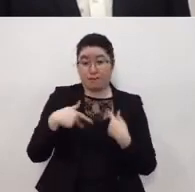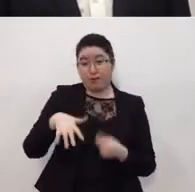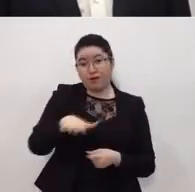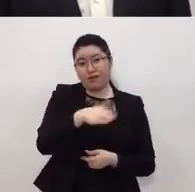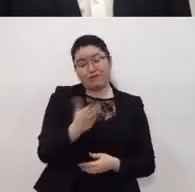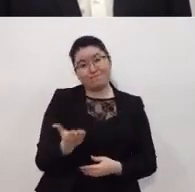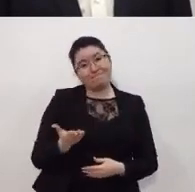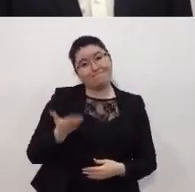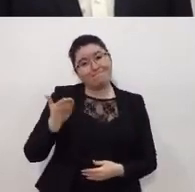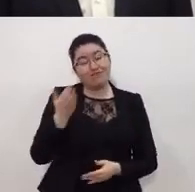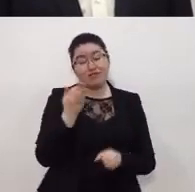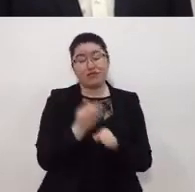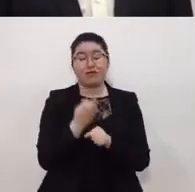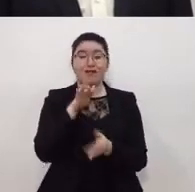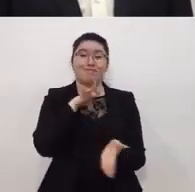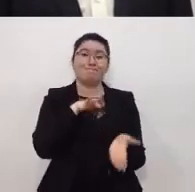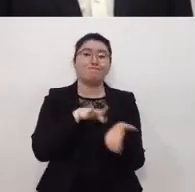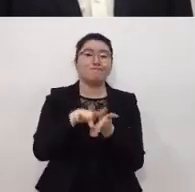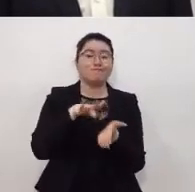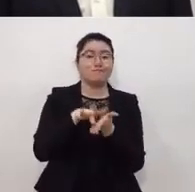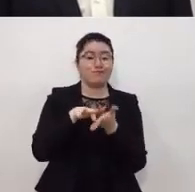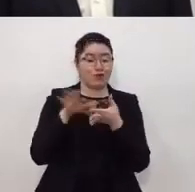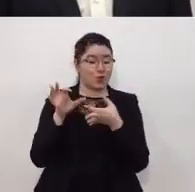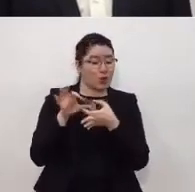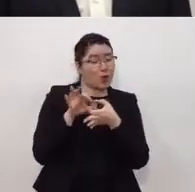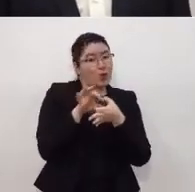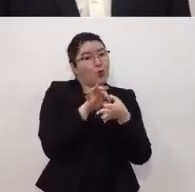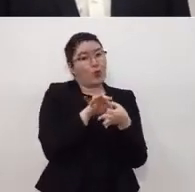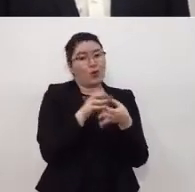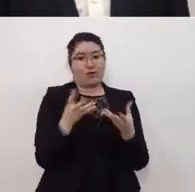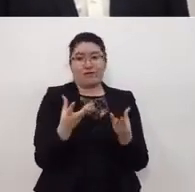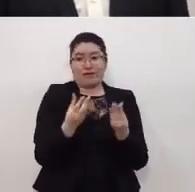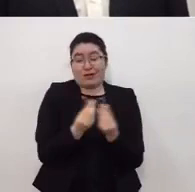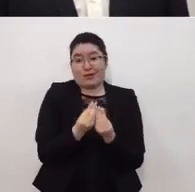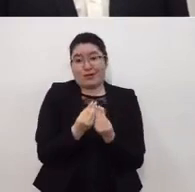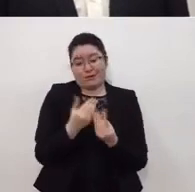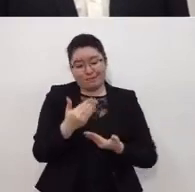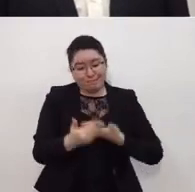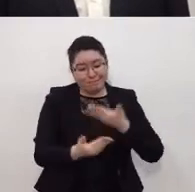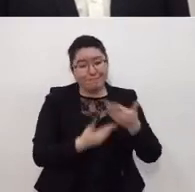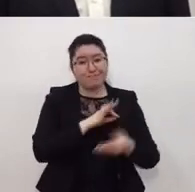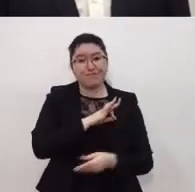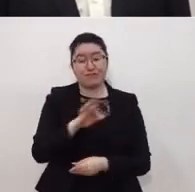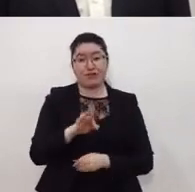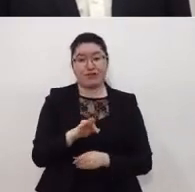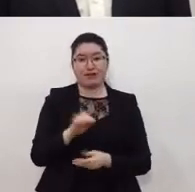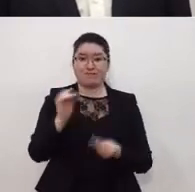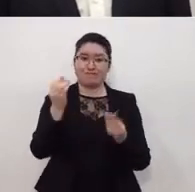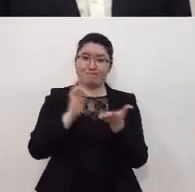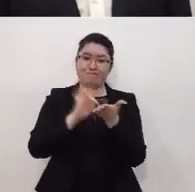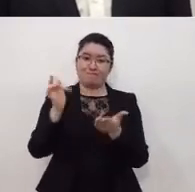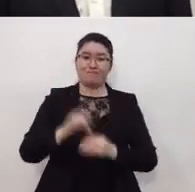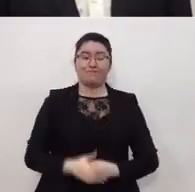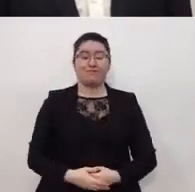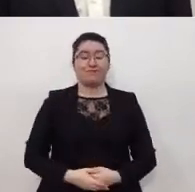pues este apoyo y esta solidaridad conjunta para salir adelante lo más pronto posible muchas gracias